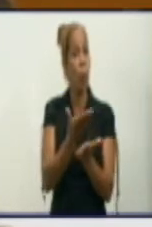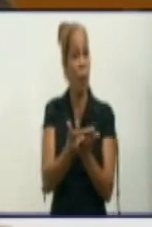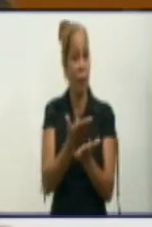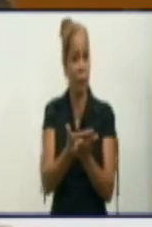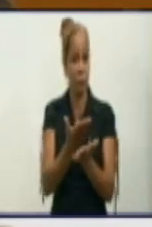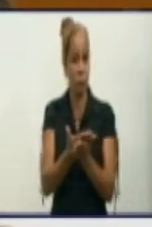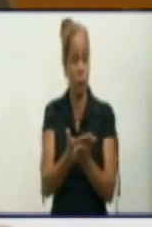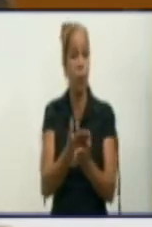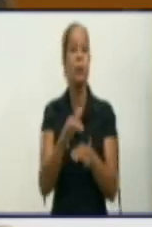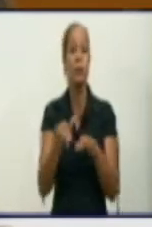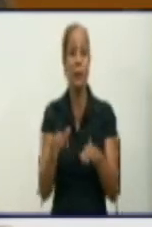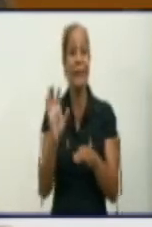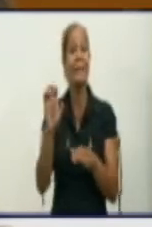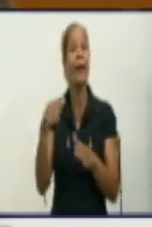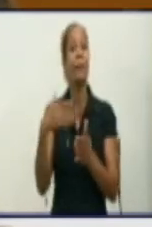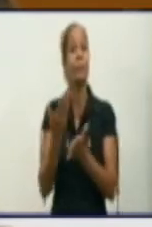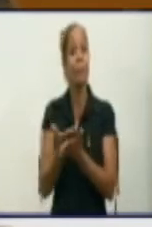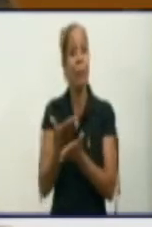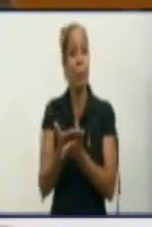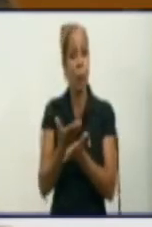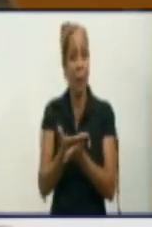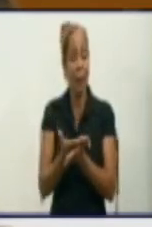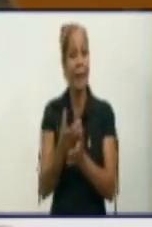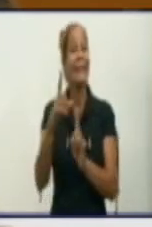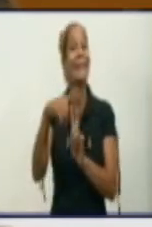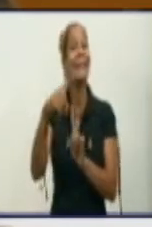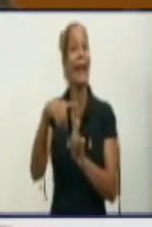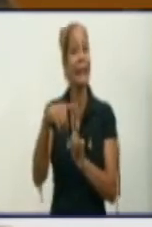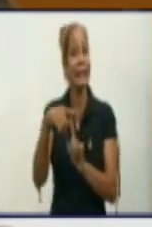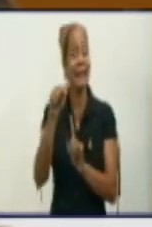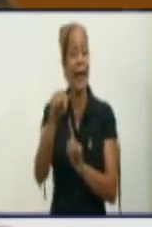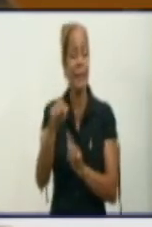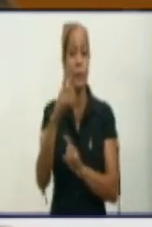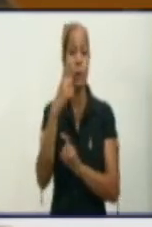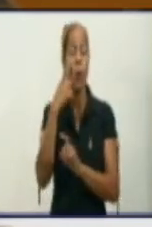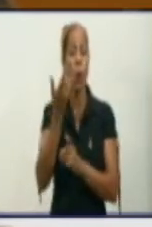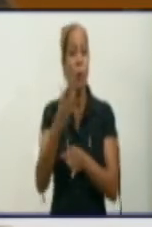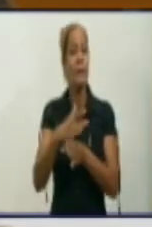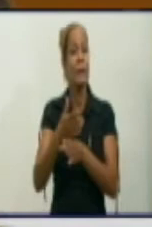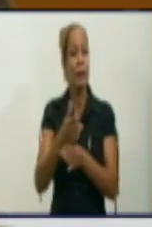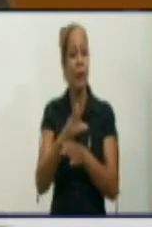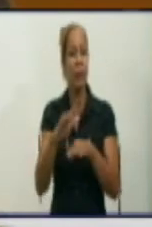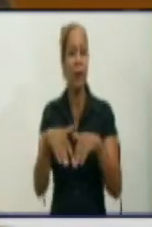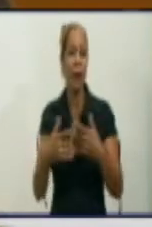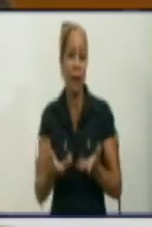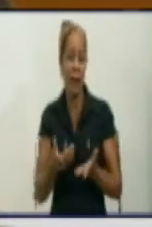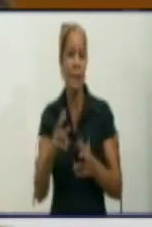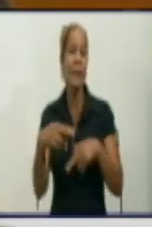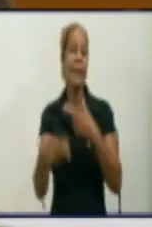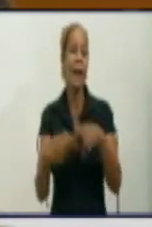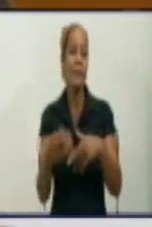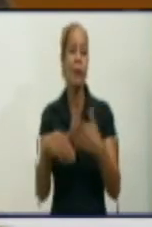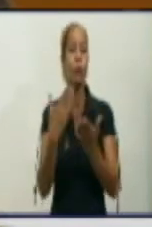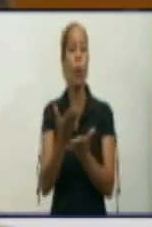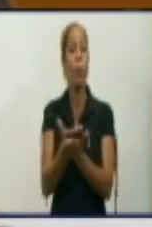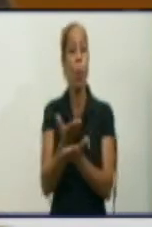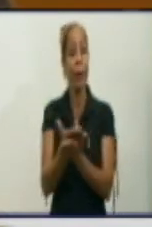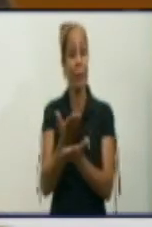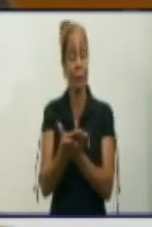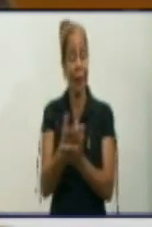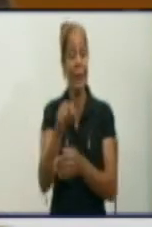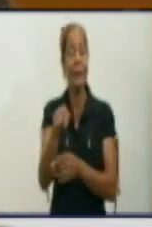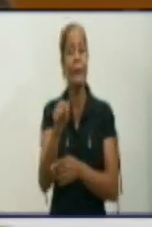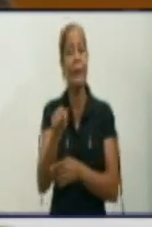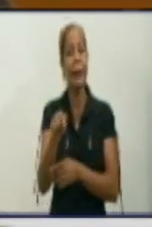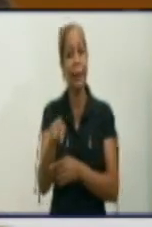marcha está en la fase de prueba técnica. Esto significa que se están analizando un volumen de muestras y en aquellos casos, los